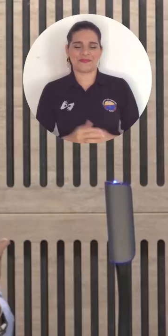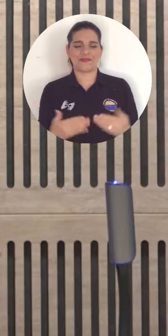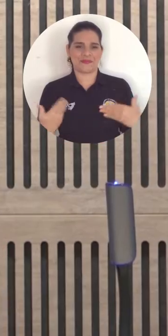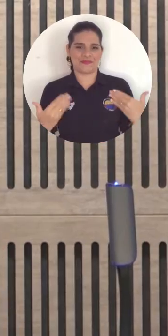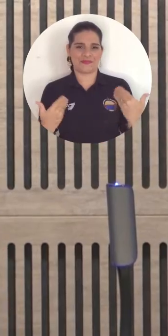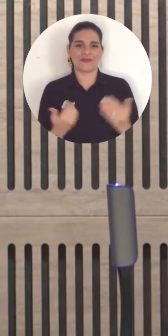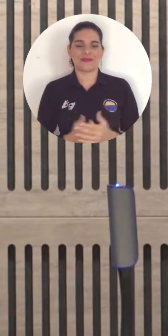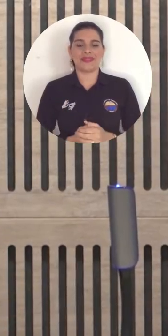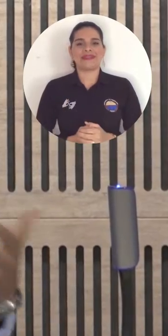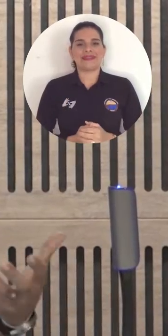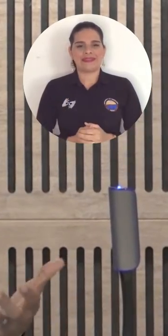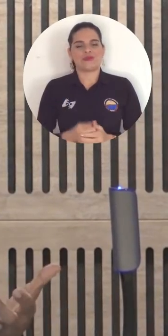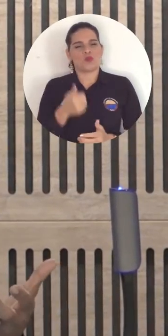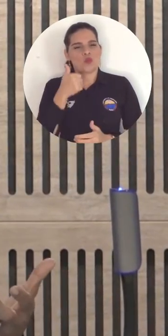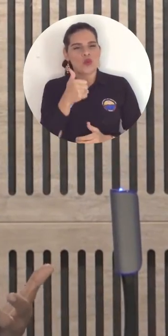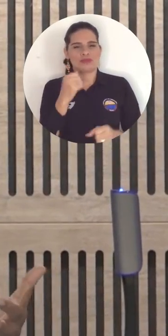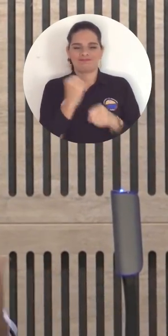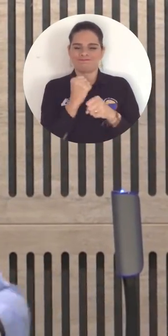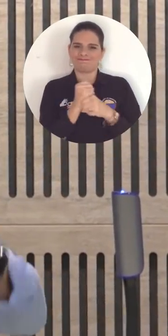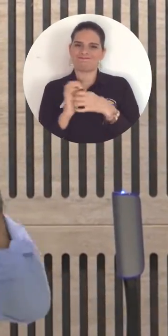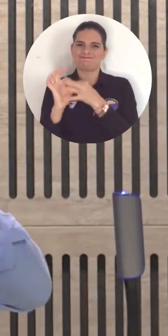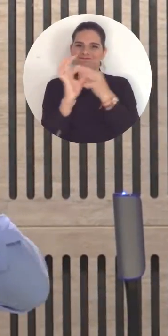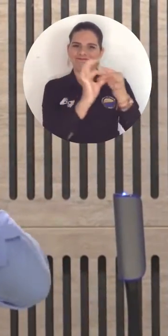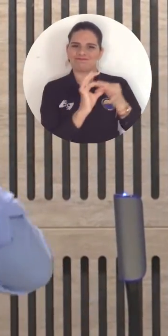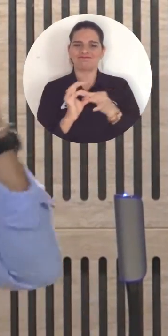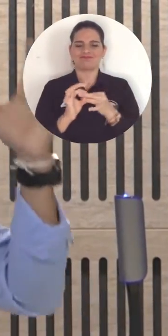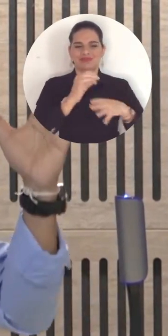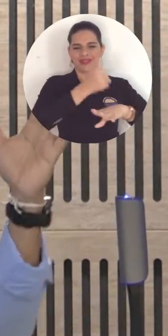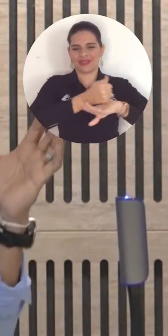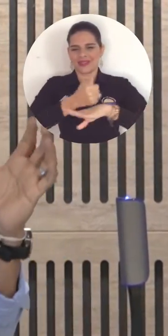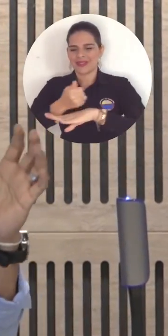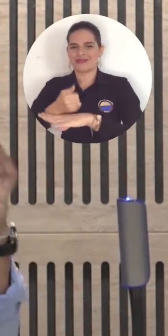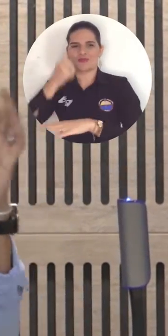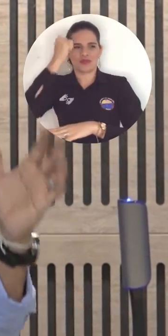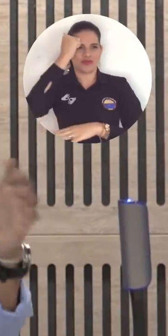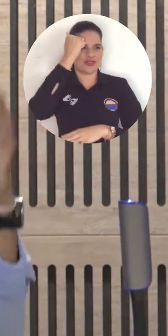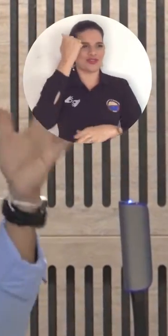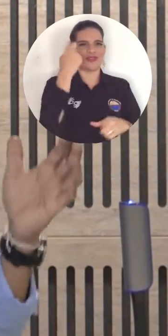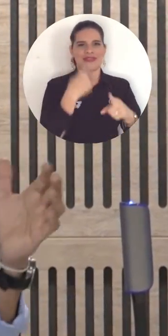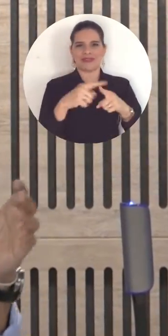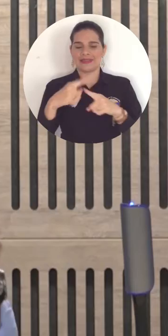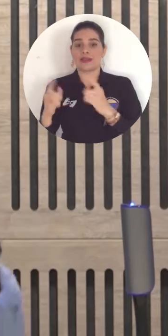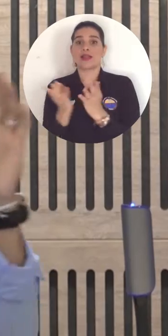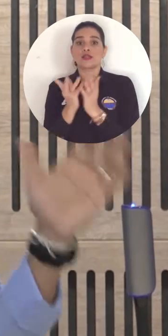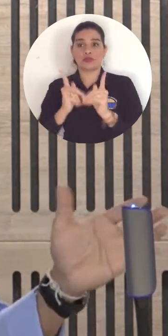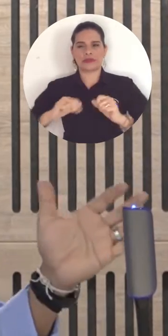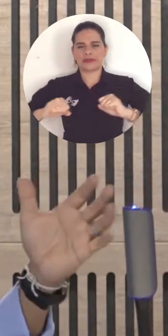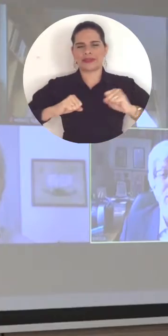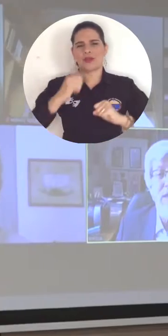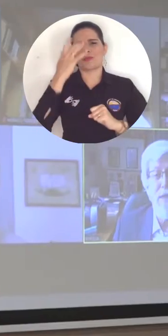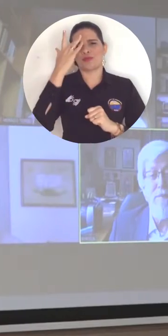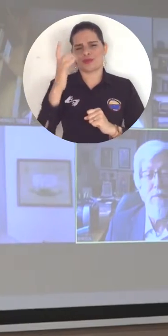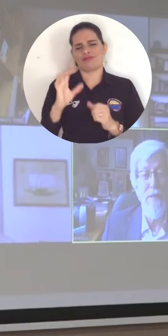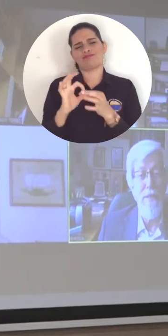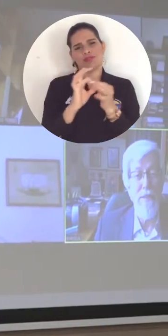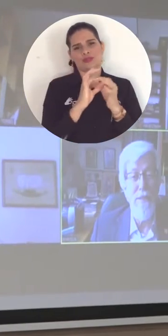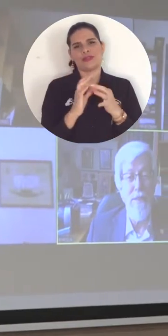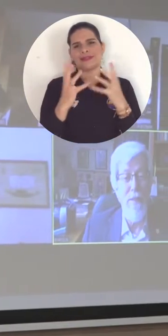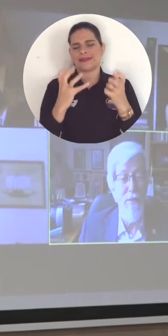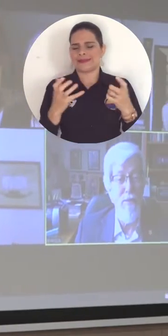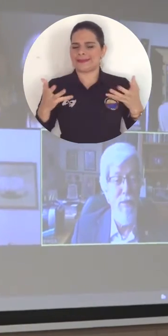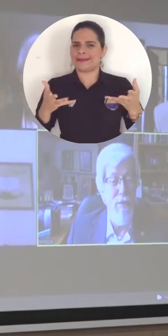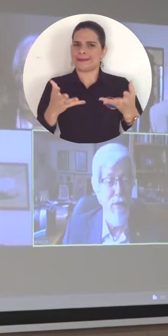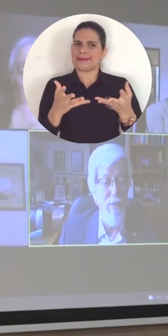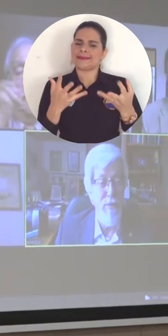de lo que tenemos que hacer cuando nos formamos como doctores es ser capaces de aterrizar ese marco de referencia científico de otro contexto, llevarlo a